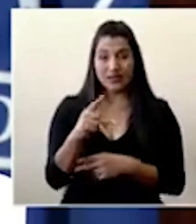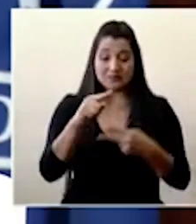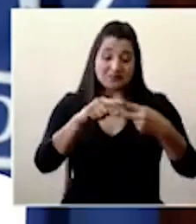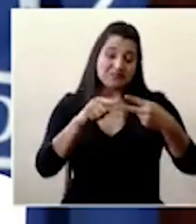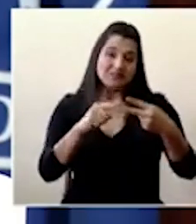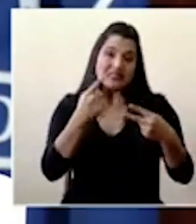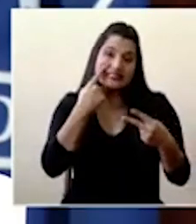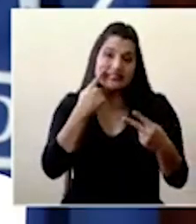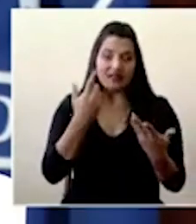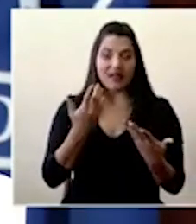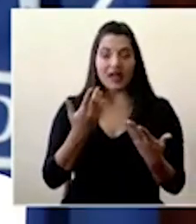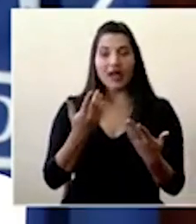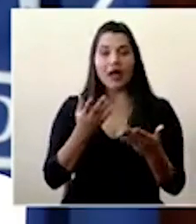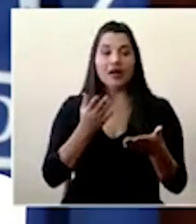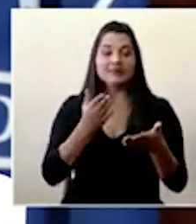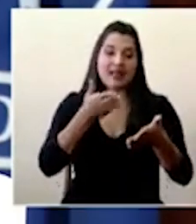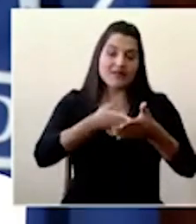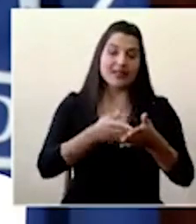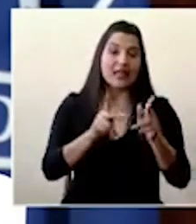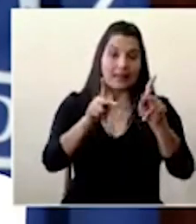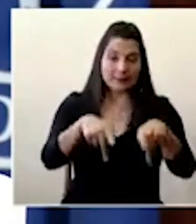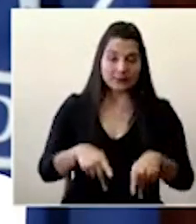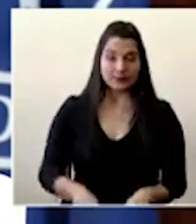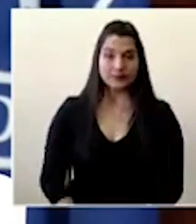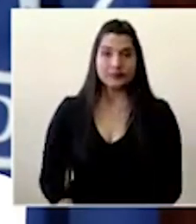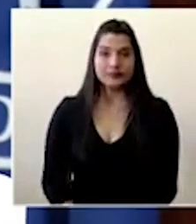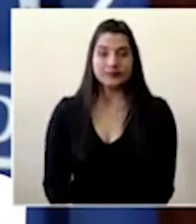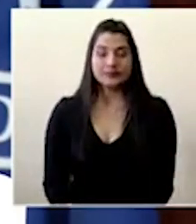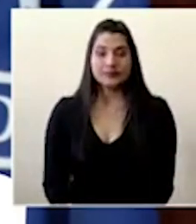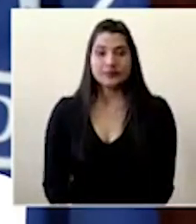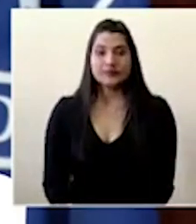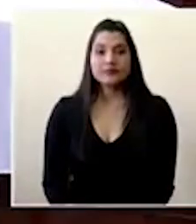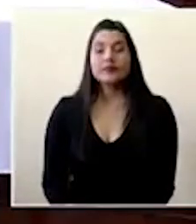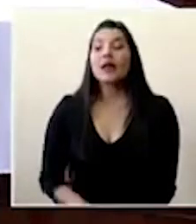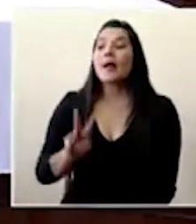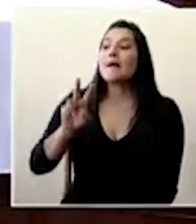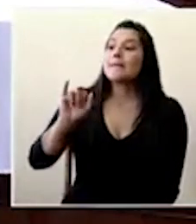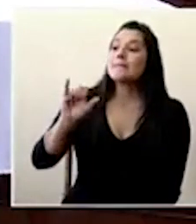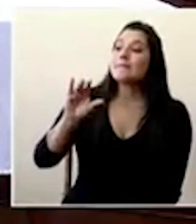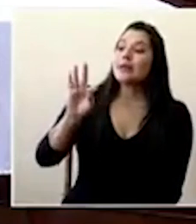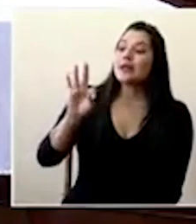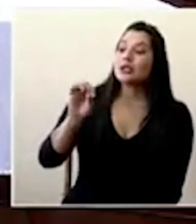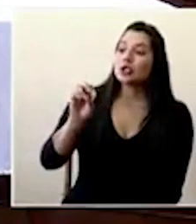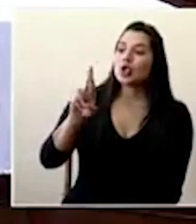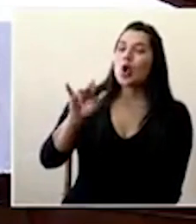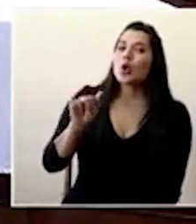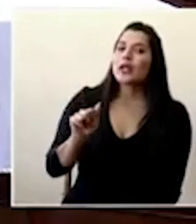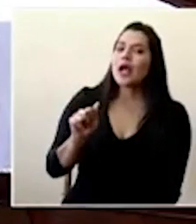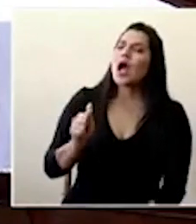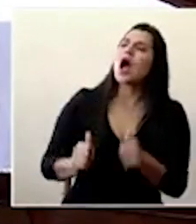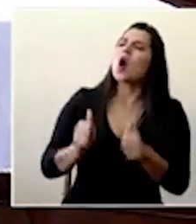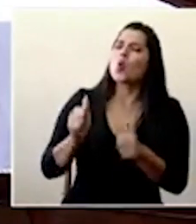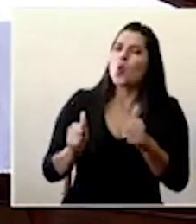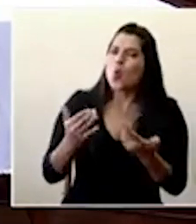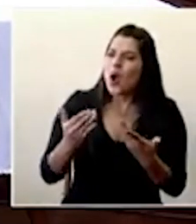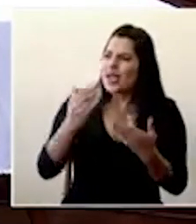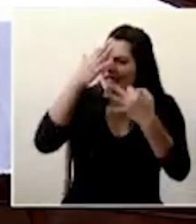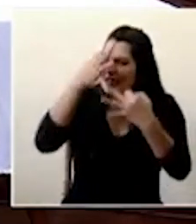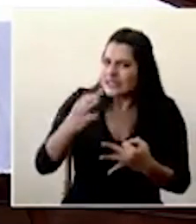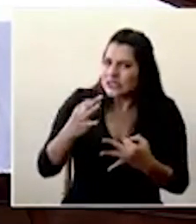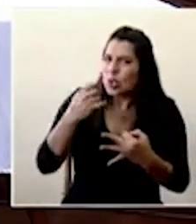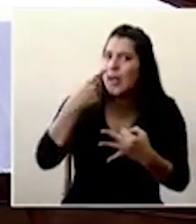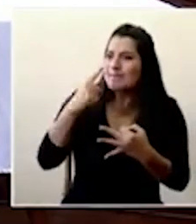digamos, afectados en el sentido de enfermedad grave. Doña Victoria, ¿cuáles medidas se están adoptando para el apoyo de las